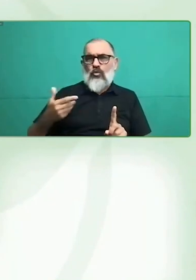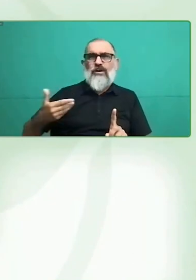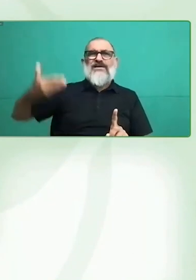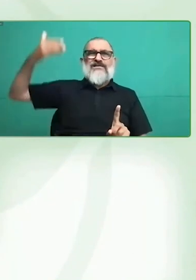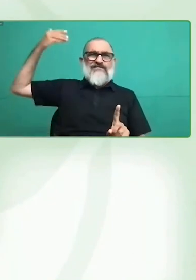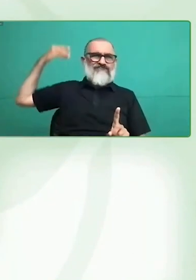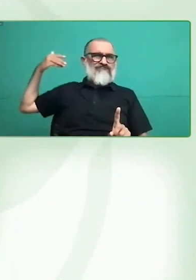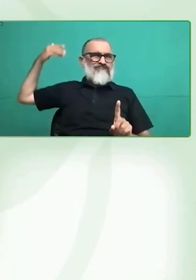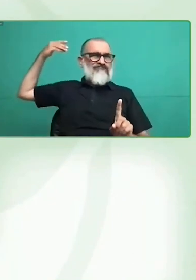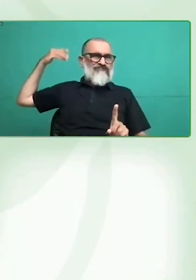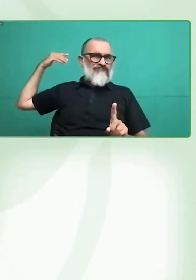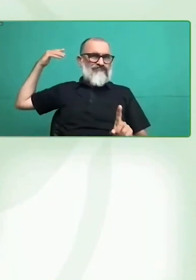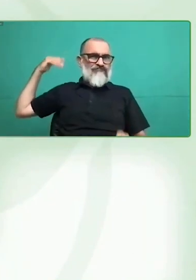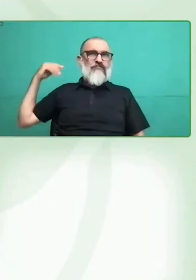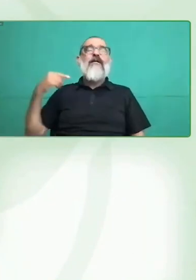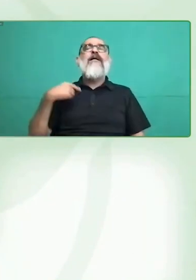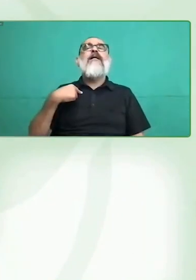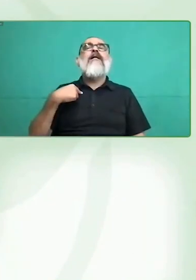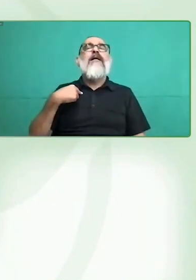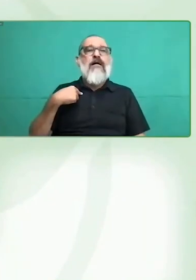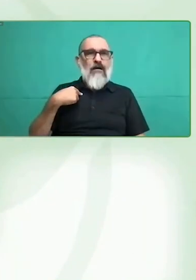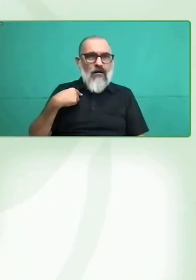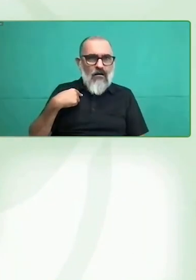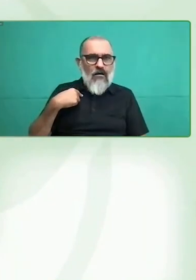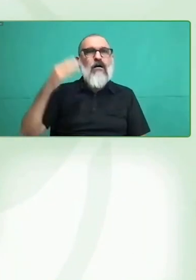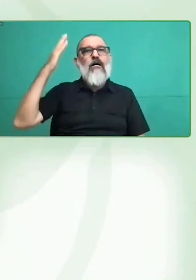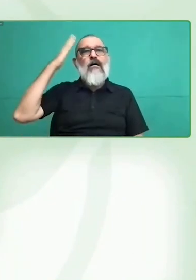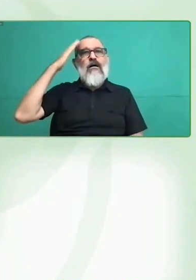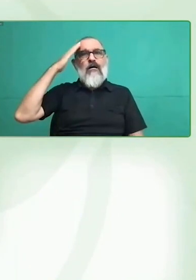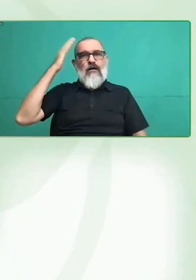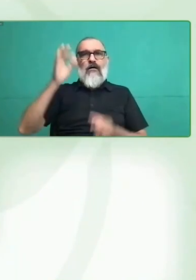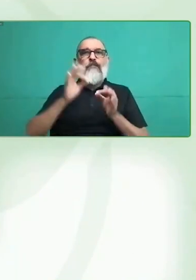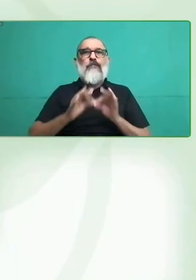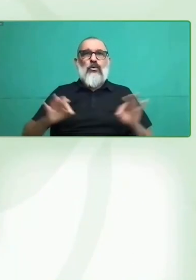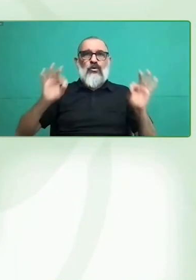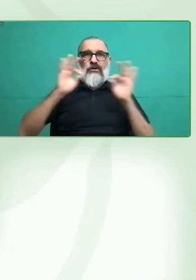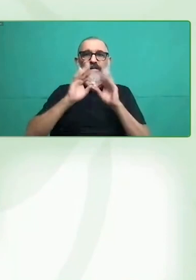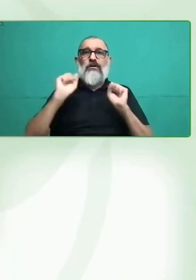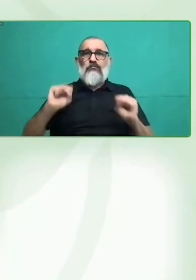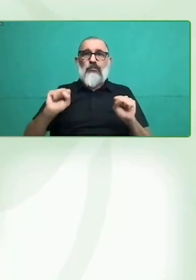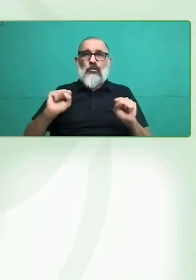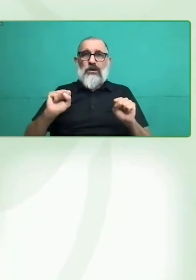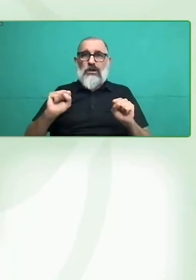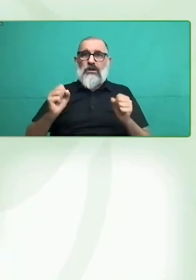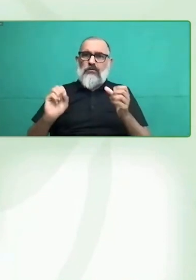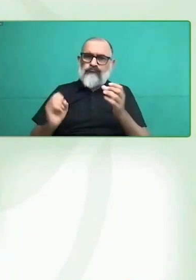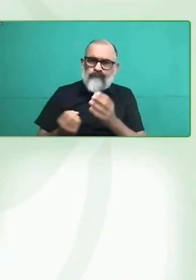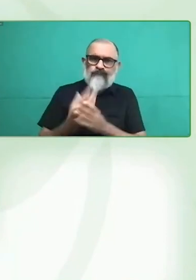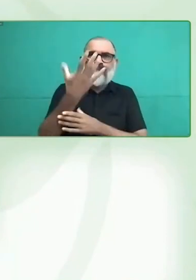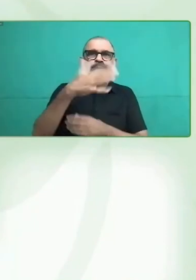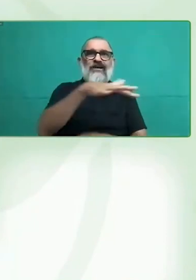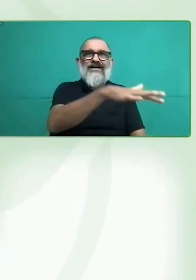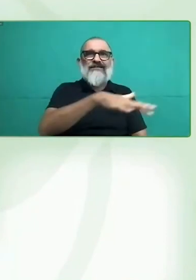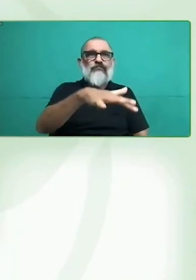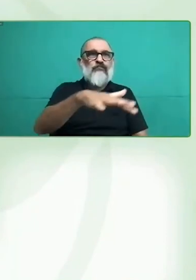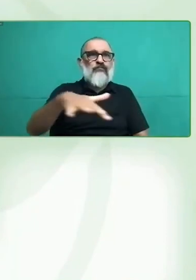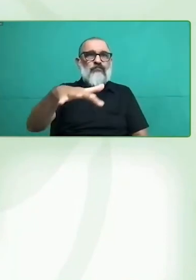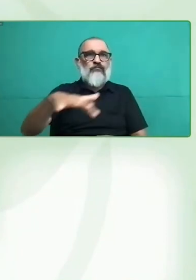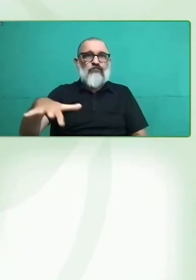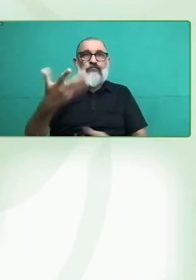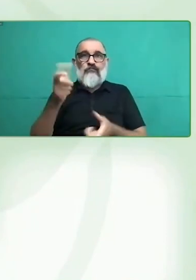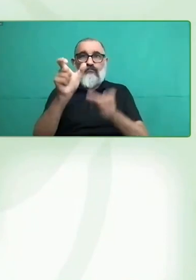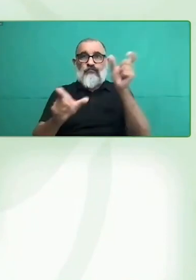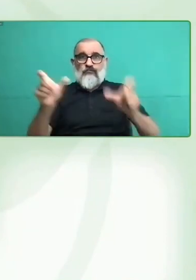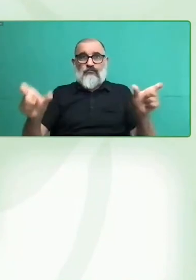De ahí tuvimos la oportunidad de juntarnos con algunos organismos públicos del gobierno de Chile, donde